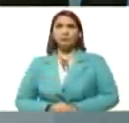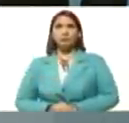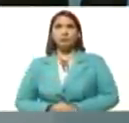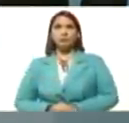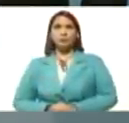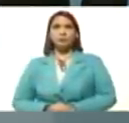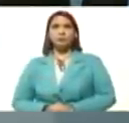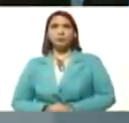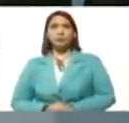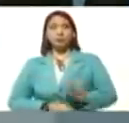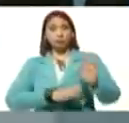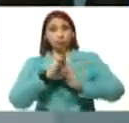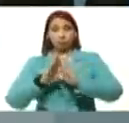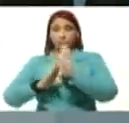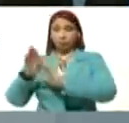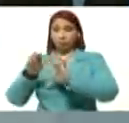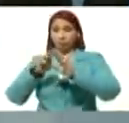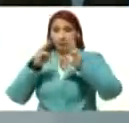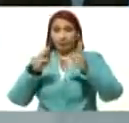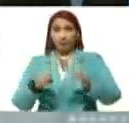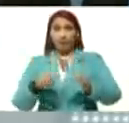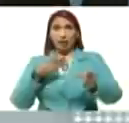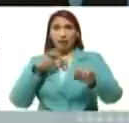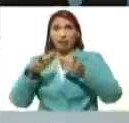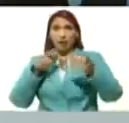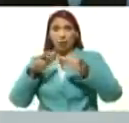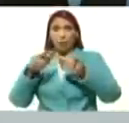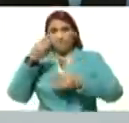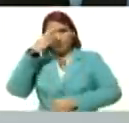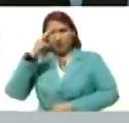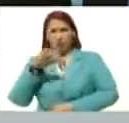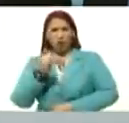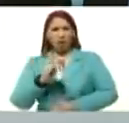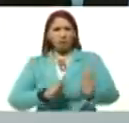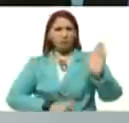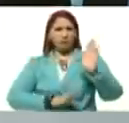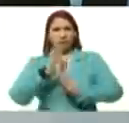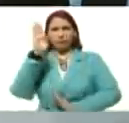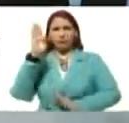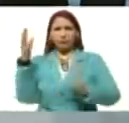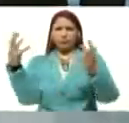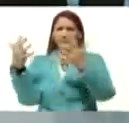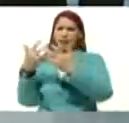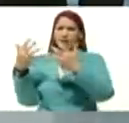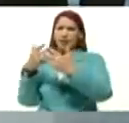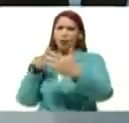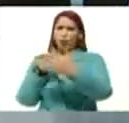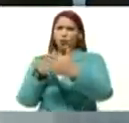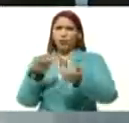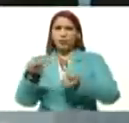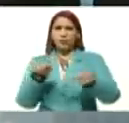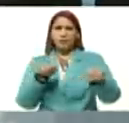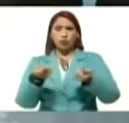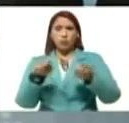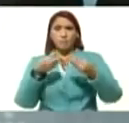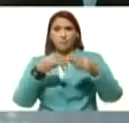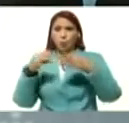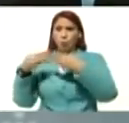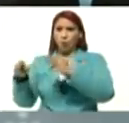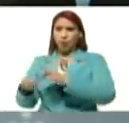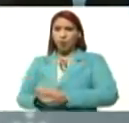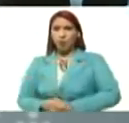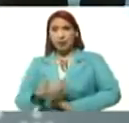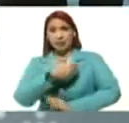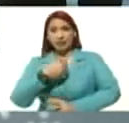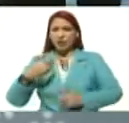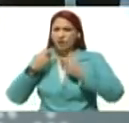y se desarrolla la mesa de diálogo de México, ha habido un incremento, la guerra, contra los servicios públicos, y quiero